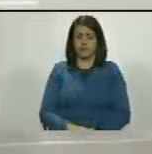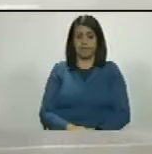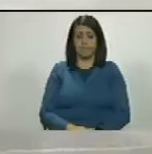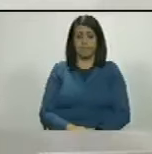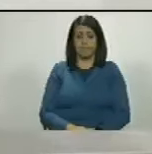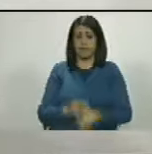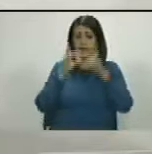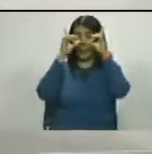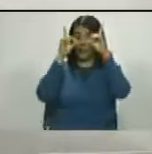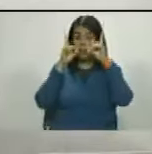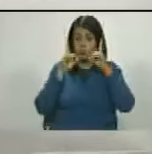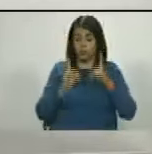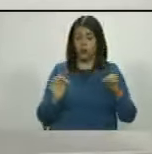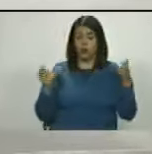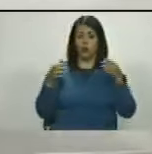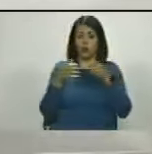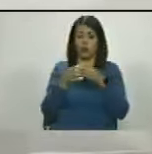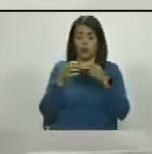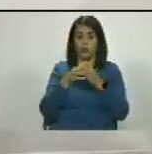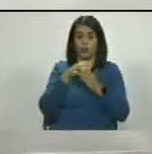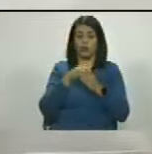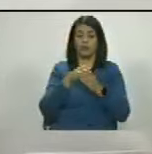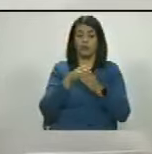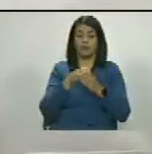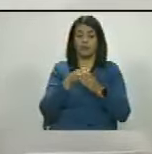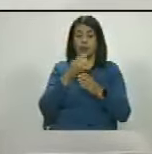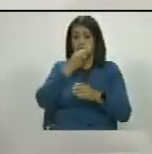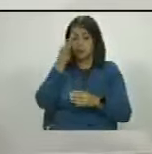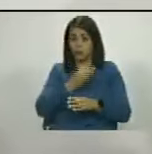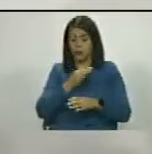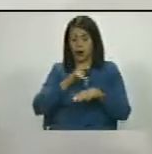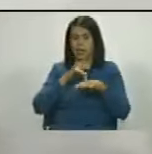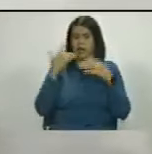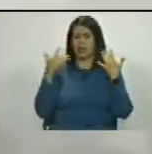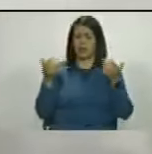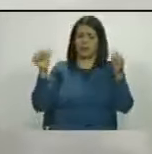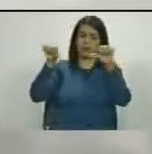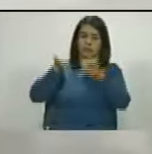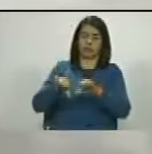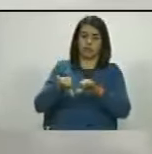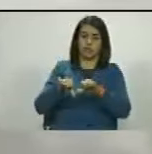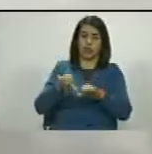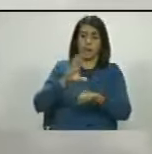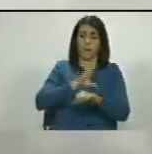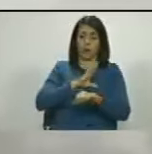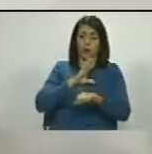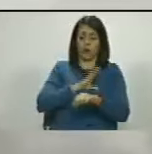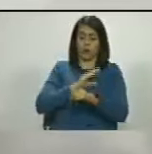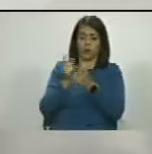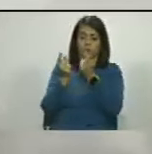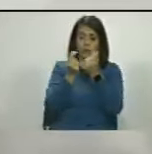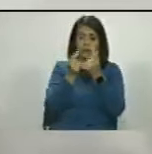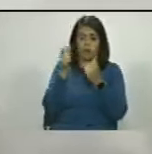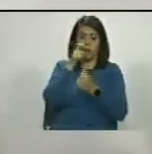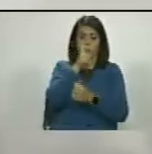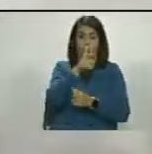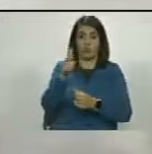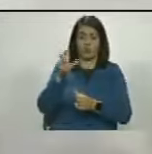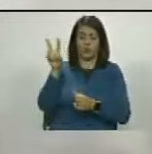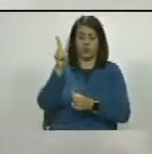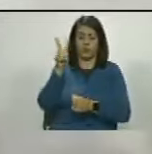fallo de la corte que confirma el grave perjuicio causado a los intereses y patrimonio del pueblo